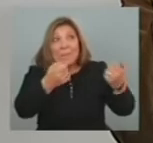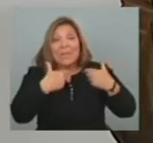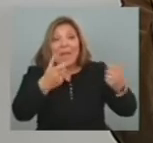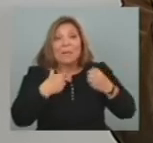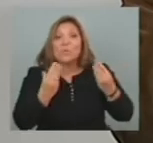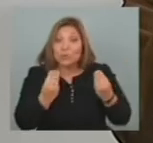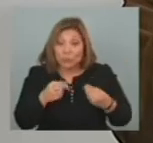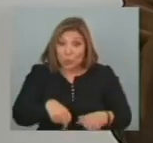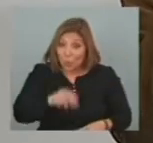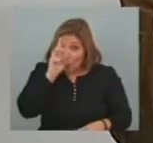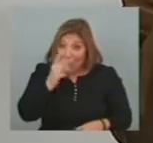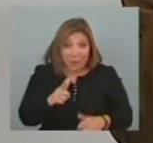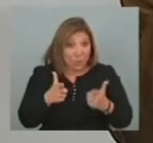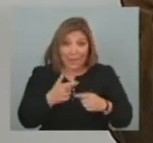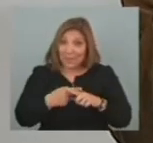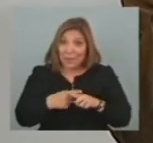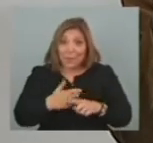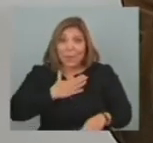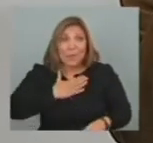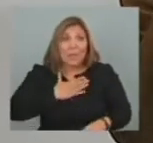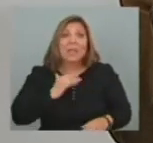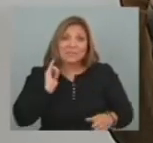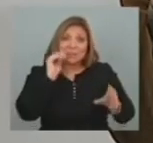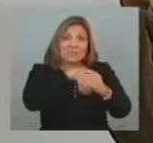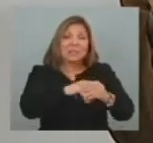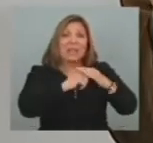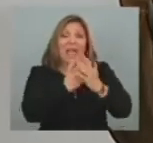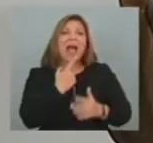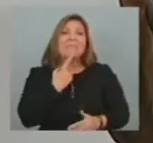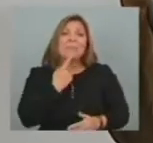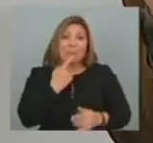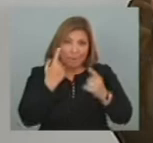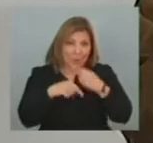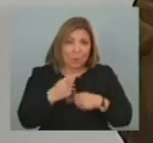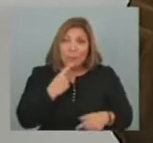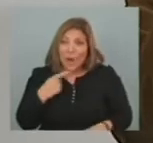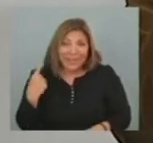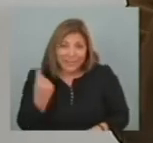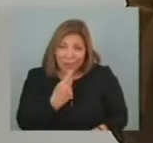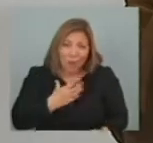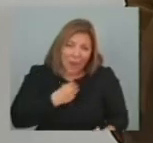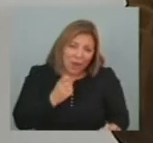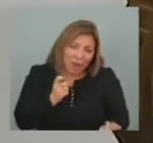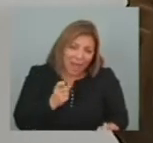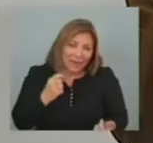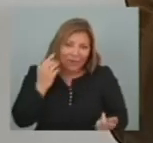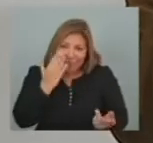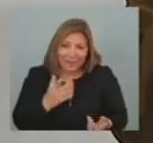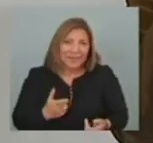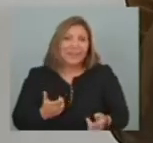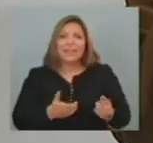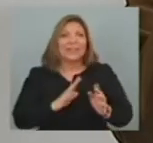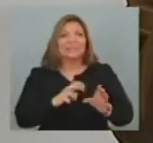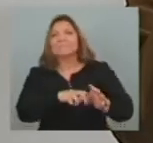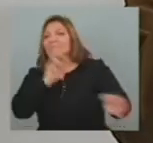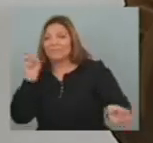En este país Nadie discute La pertenencia al Mercosur Se habla mucho Pero no va haber Un solo político De ningún partido Que proponga Salir